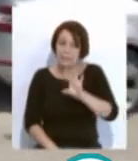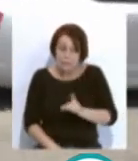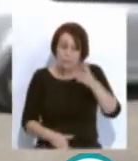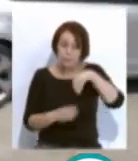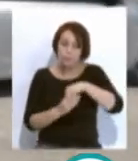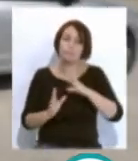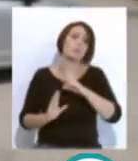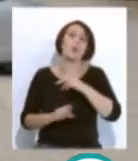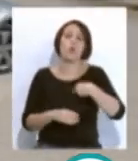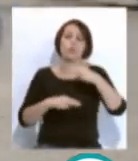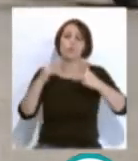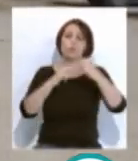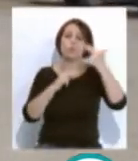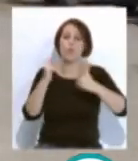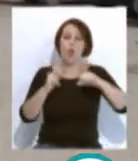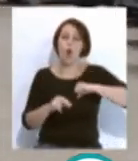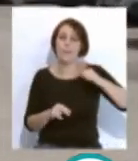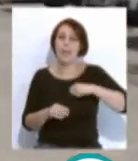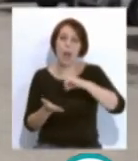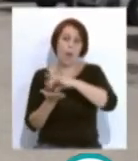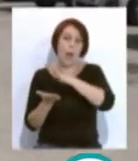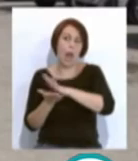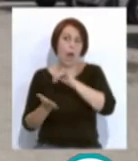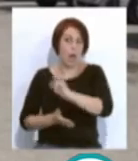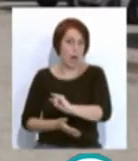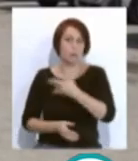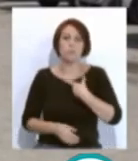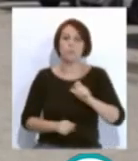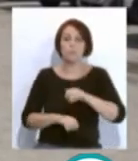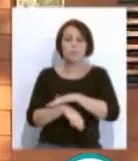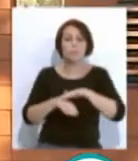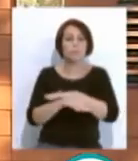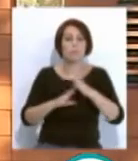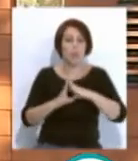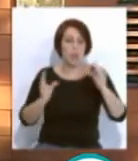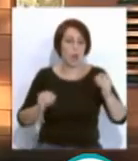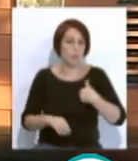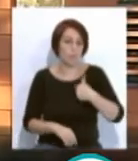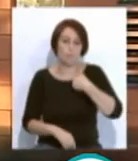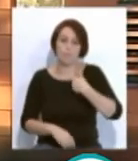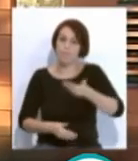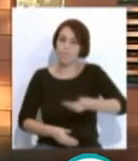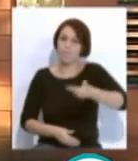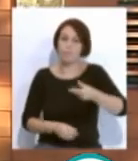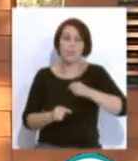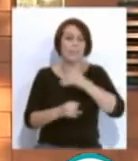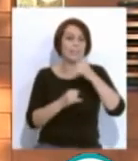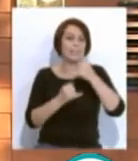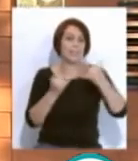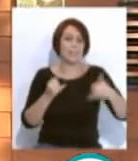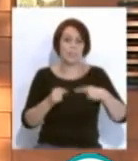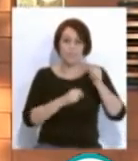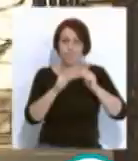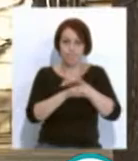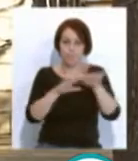la construcción del tercer hospital en Málaga. El Gobierno andaluz ha manifestado que lo perentorio ahora es hacer frente a la crisis sanitaria